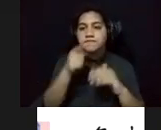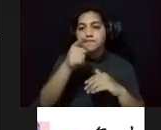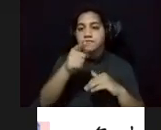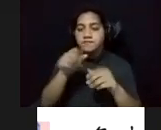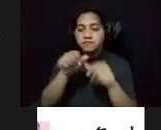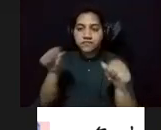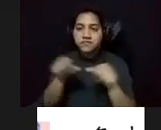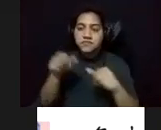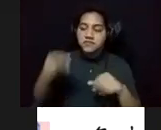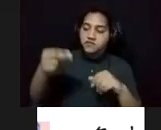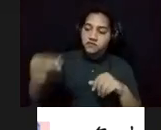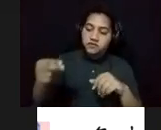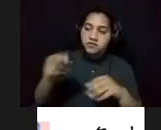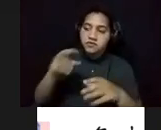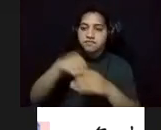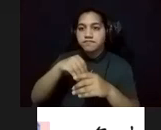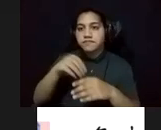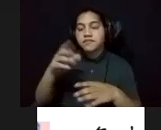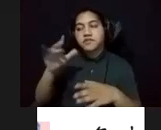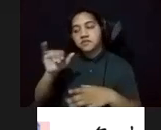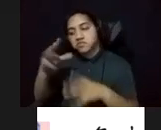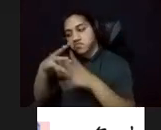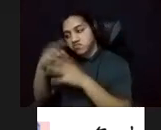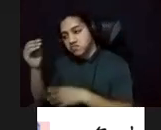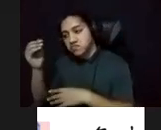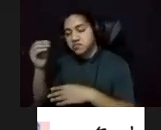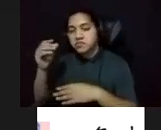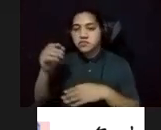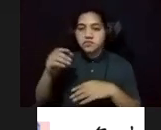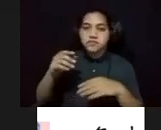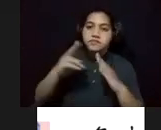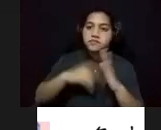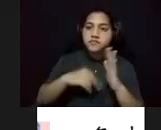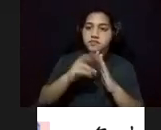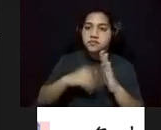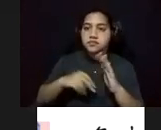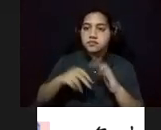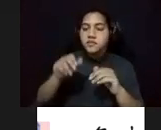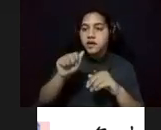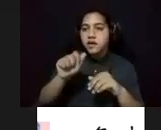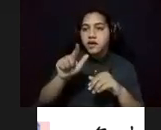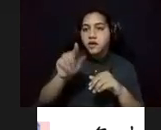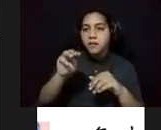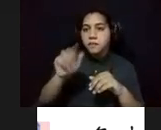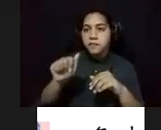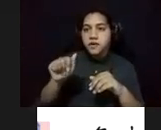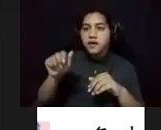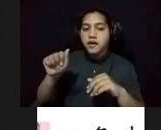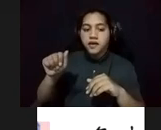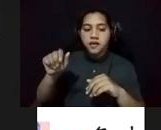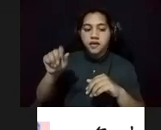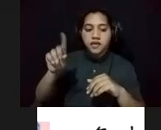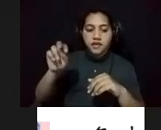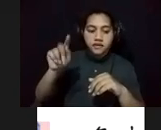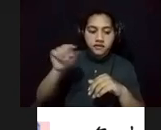históricos interiores y exteriores. La pintura alma adentro recrea una de las escenas